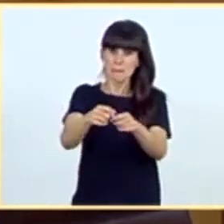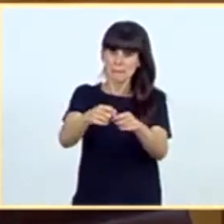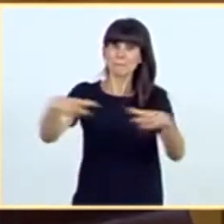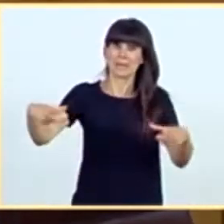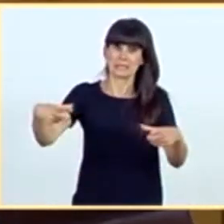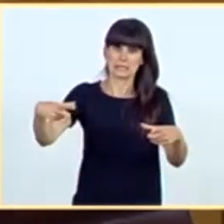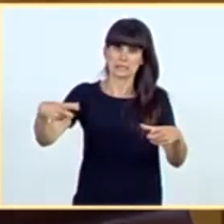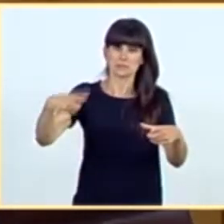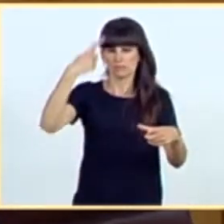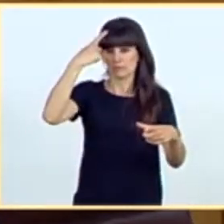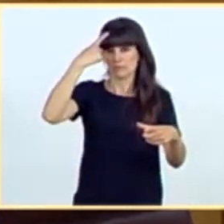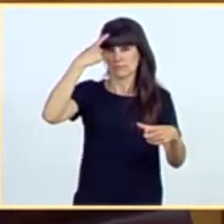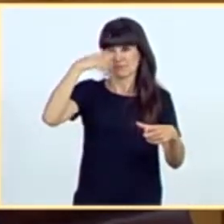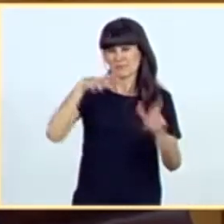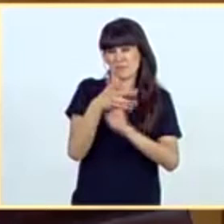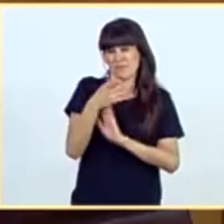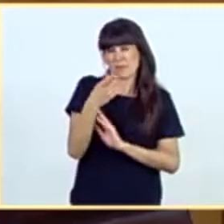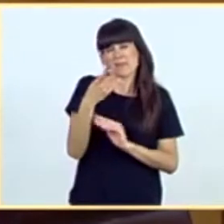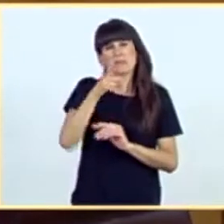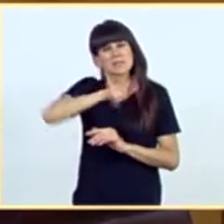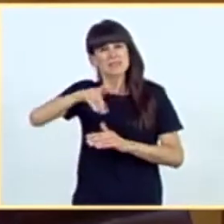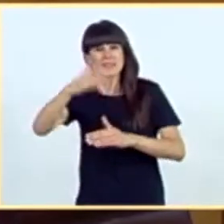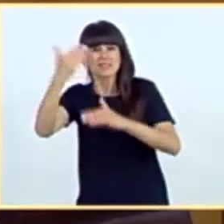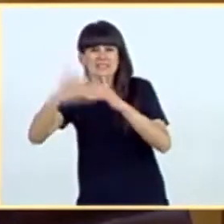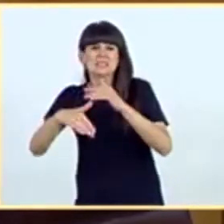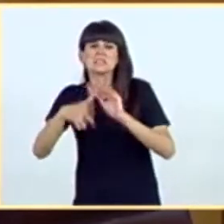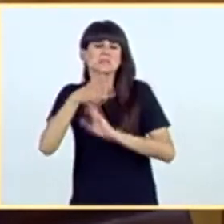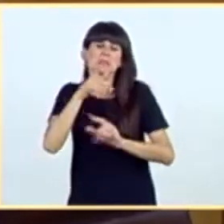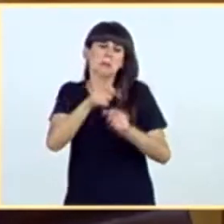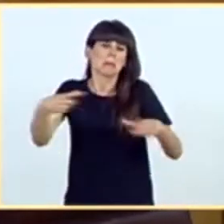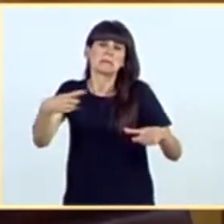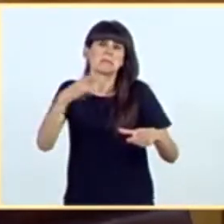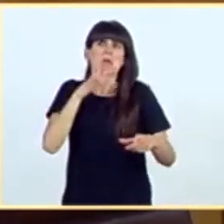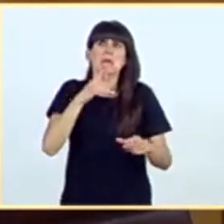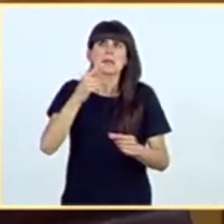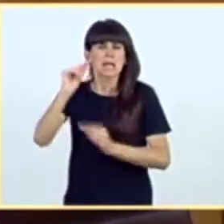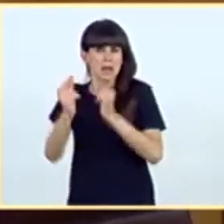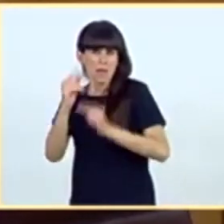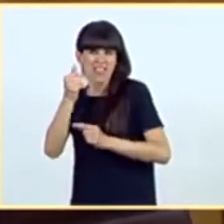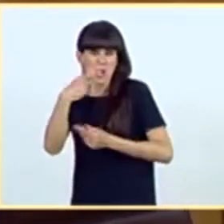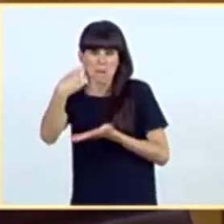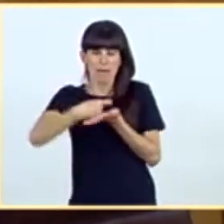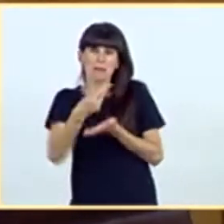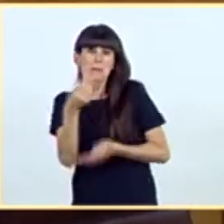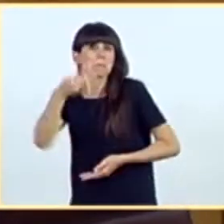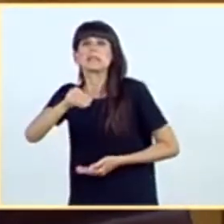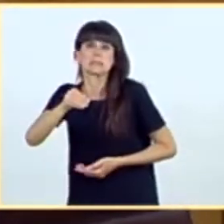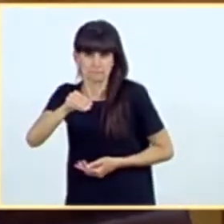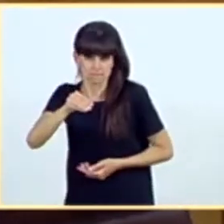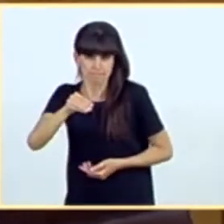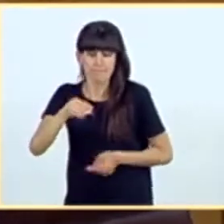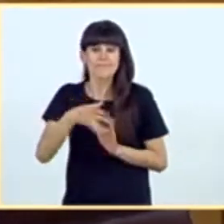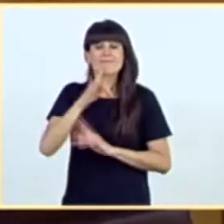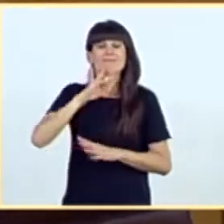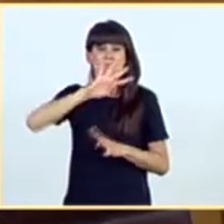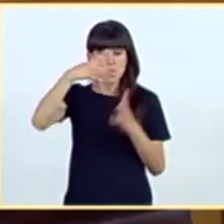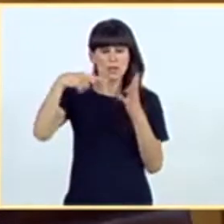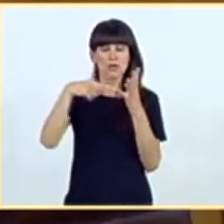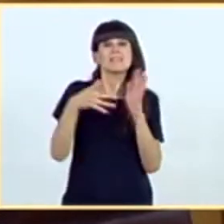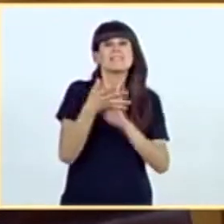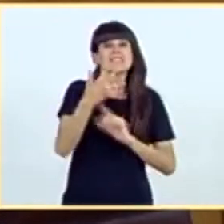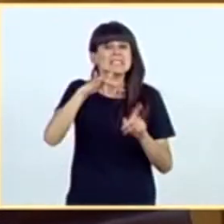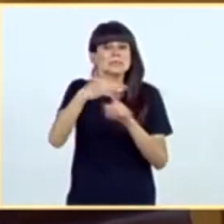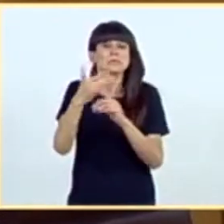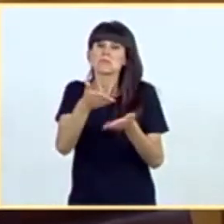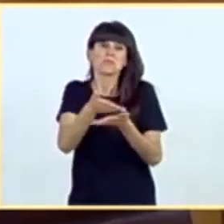para compensar la reducción del aforo no se tendrá en cuenta a la hora de calcular y liquidar el canon. Y cuatro, en cualquier caso,